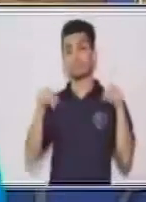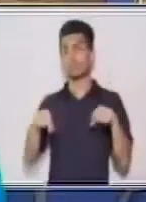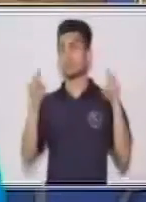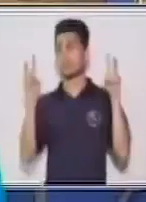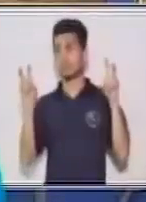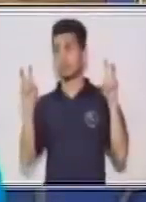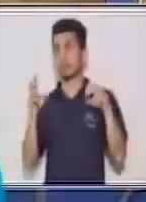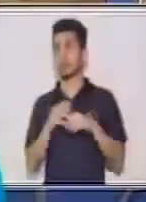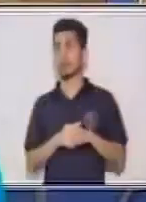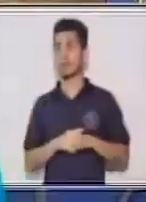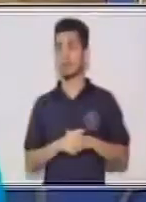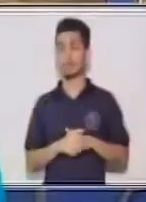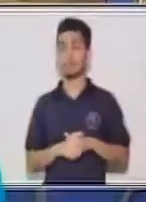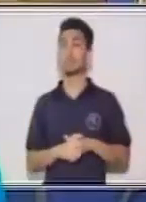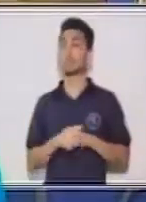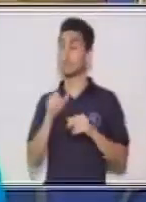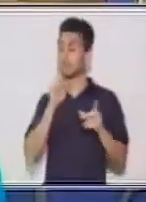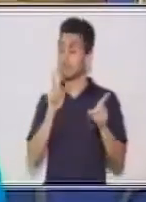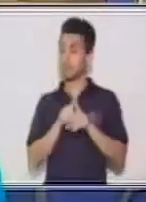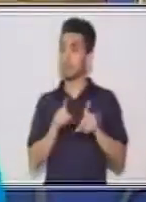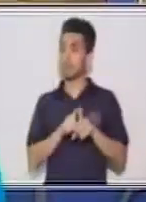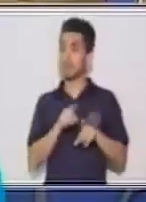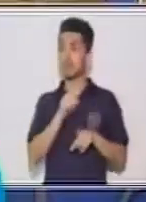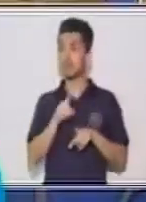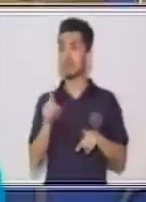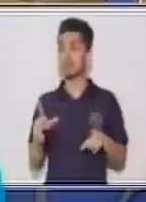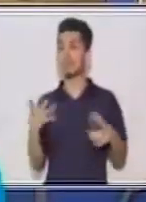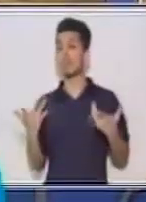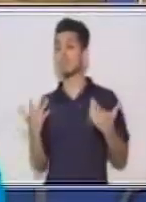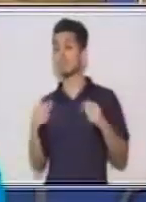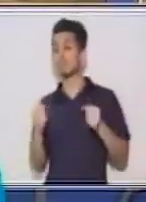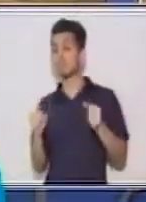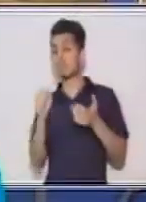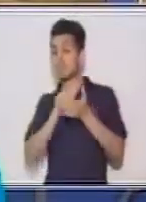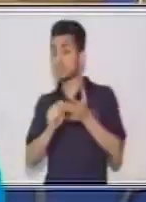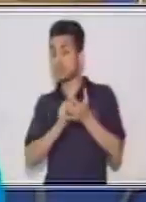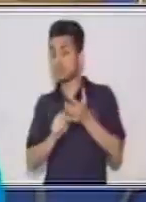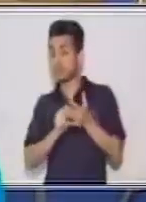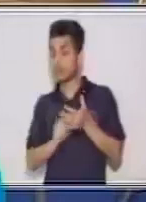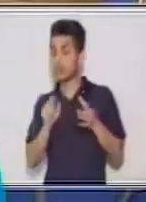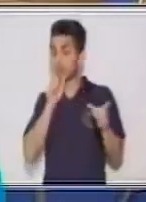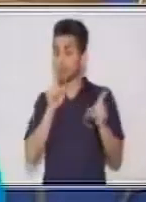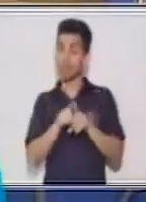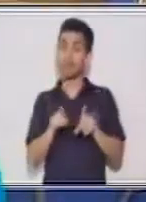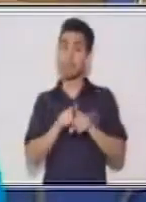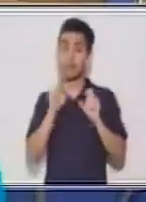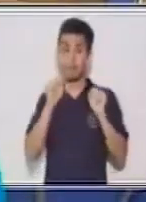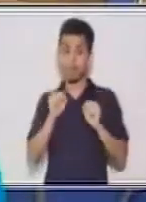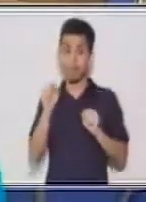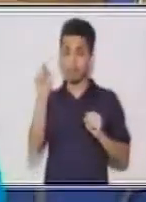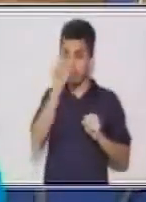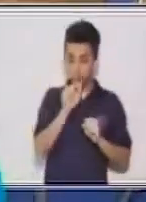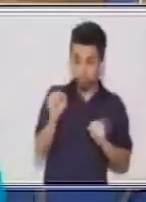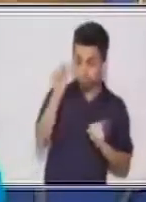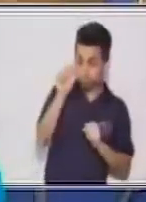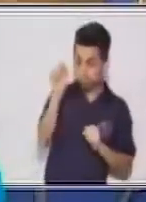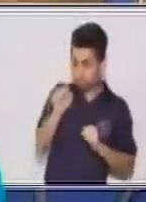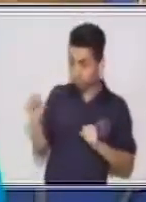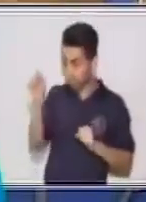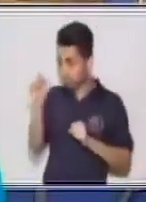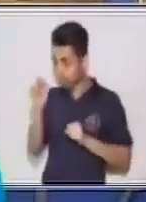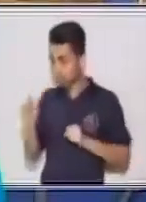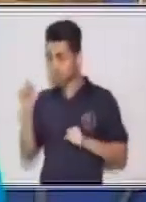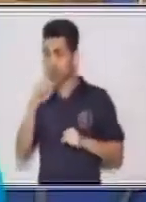Y la otra podría ser que conforme lo que tú estés escribiendo, también vayas encerrando con diferentes